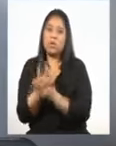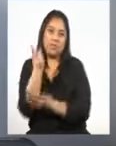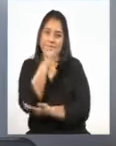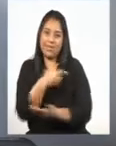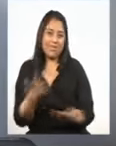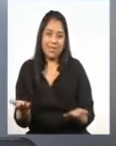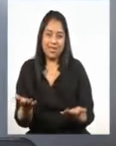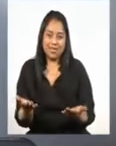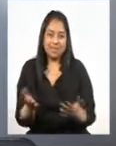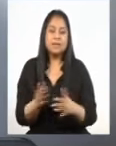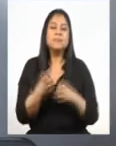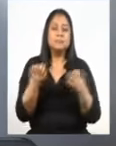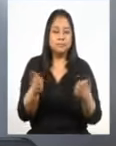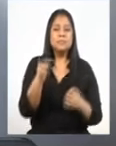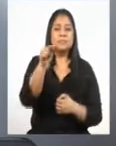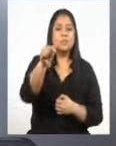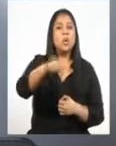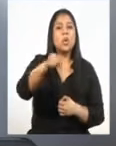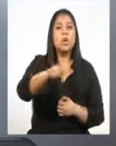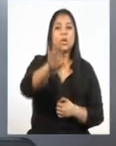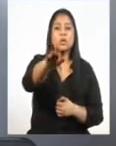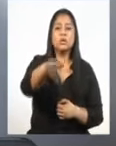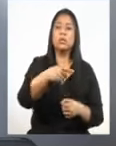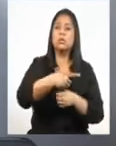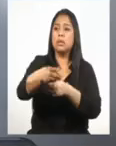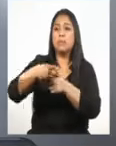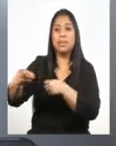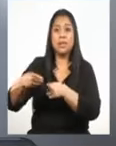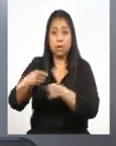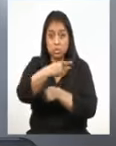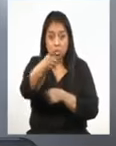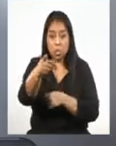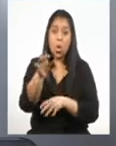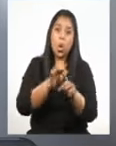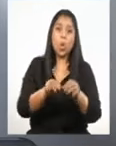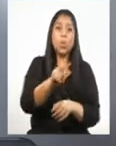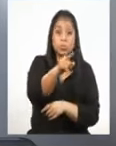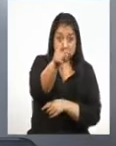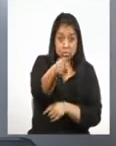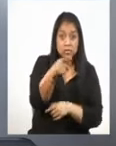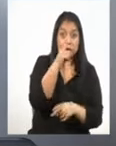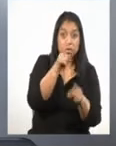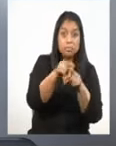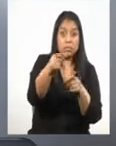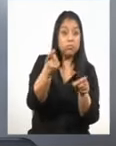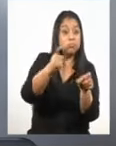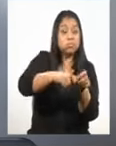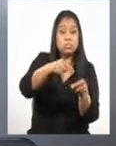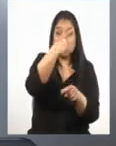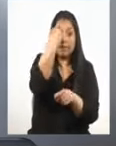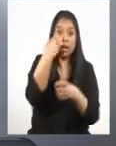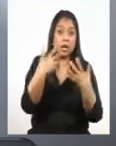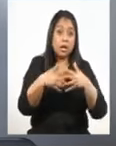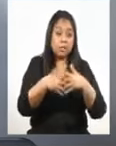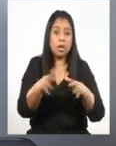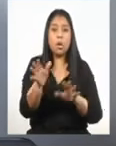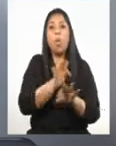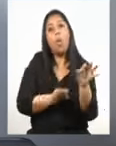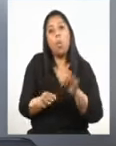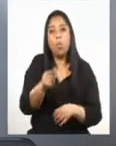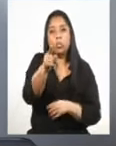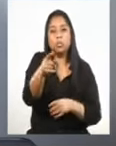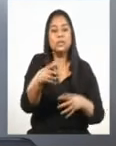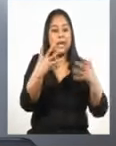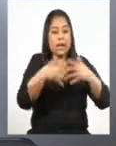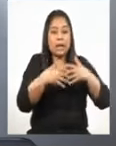Hoy quiero pedirle a usted que esté en el interior del país. O a usted que es trabajador de una pequeña empresa. A usted que es empresario.